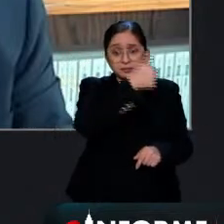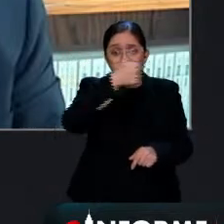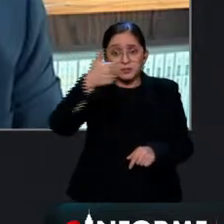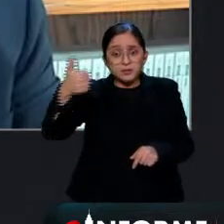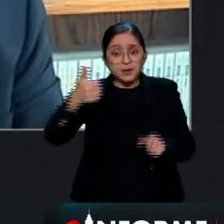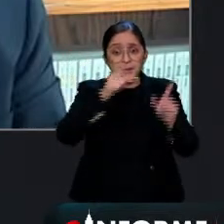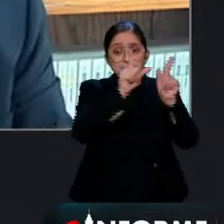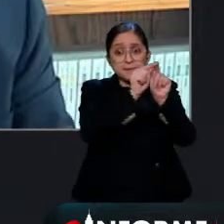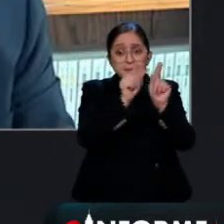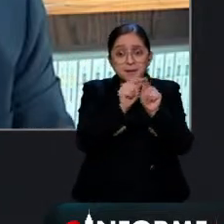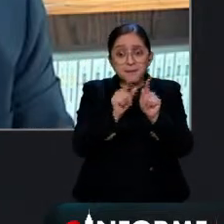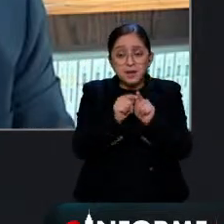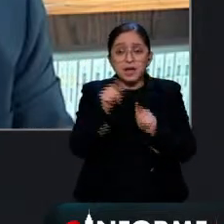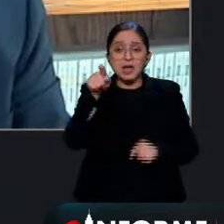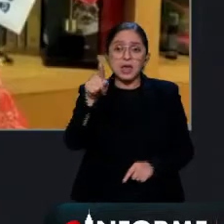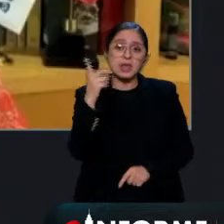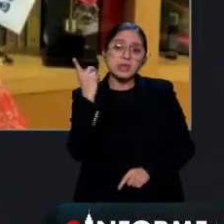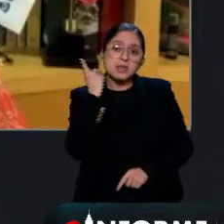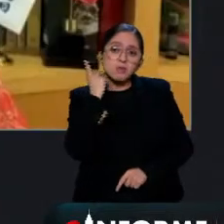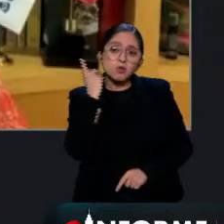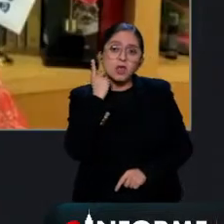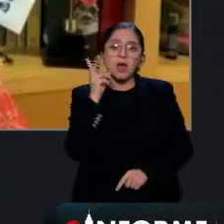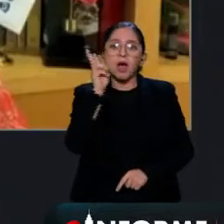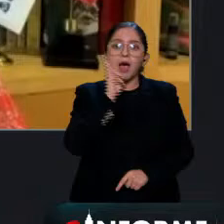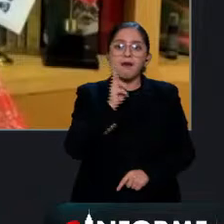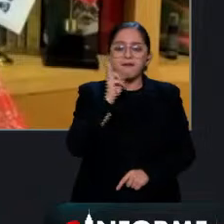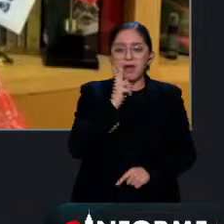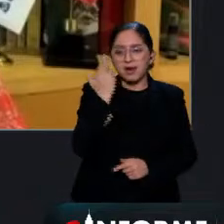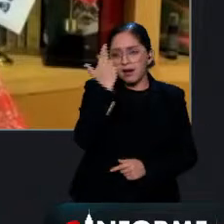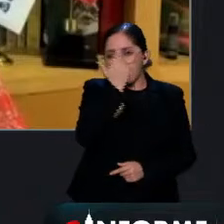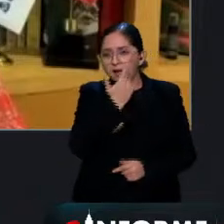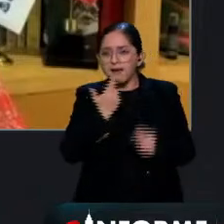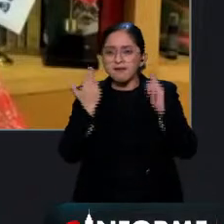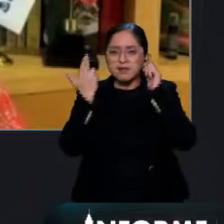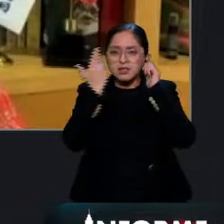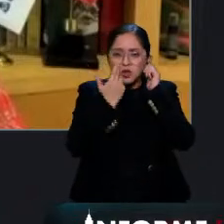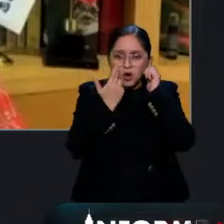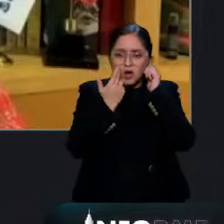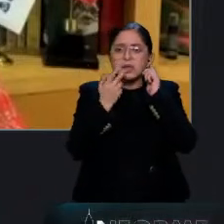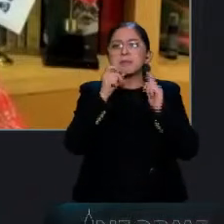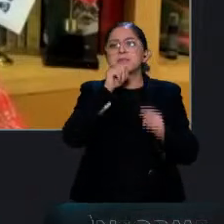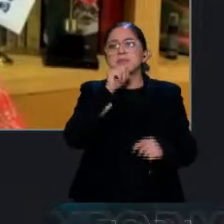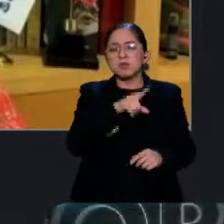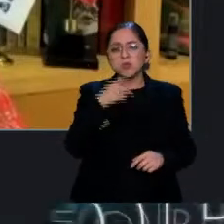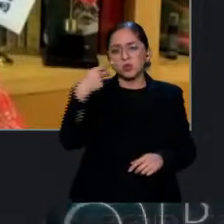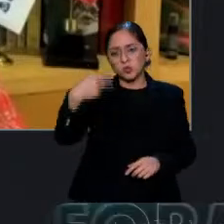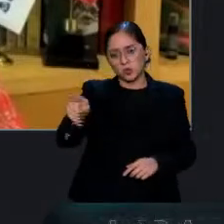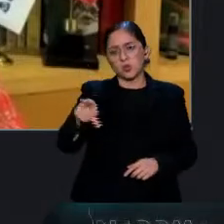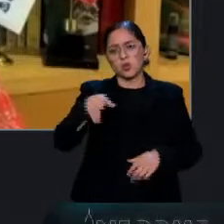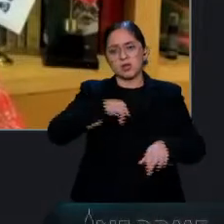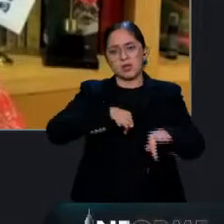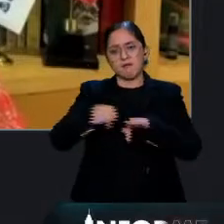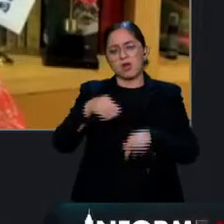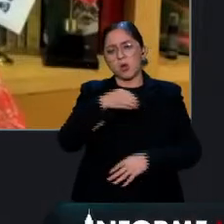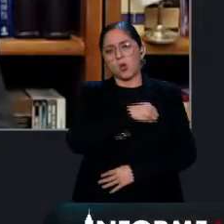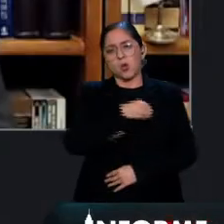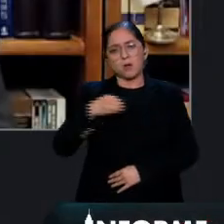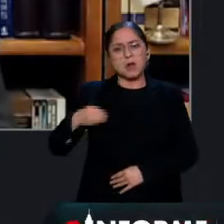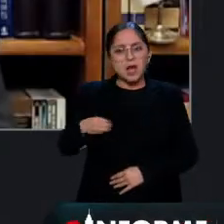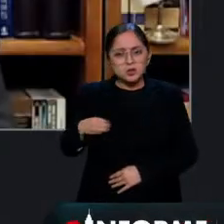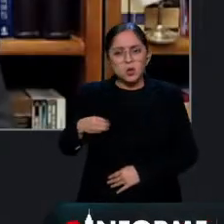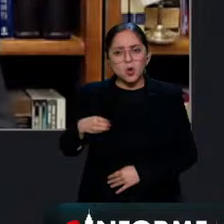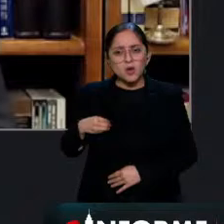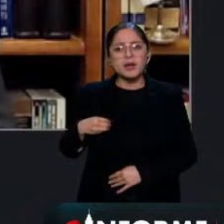las que los diputados revisarán y harán lo que están obligados a hacer una una reforma